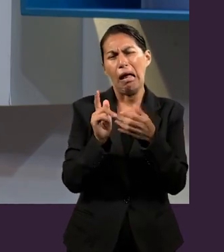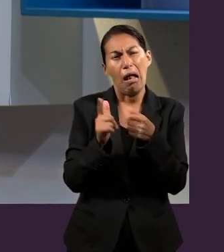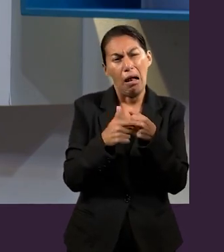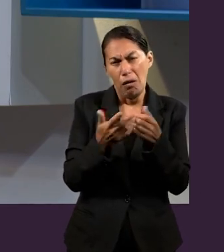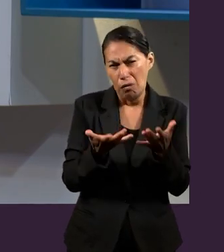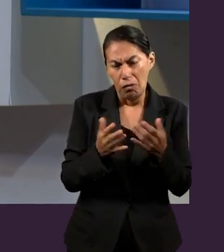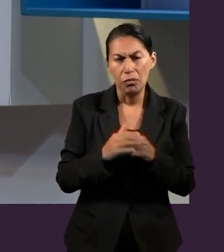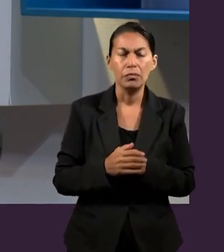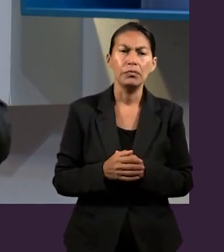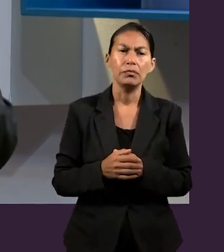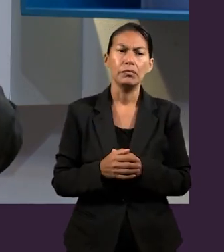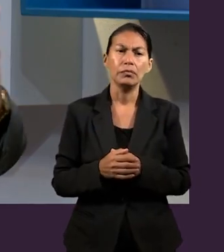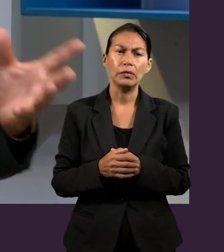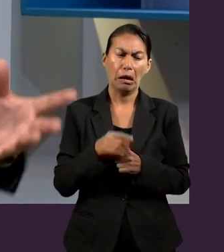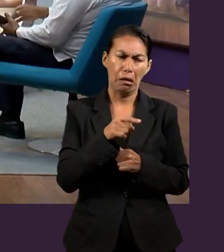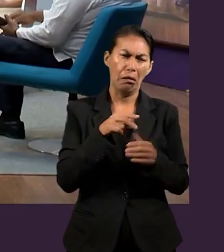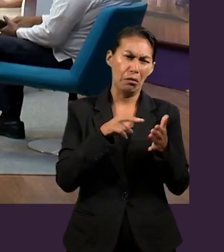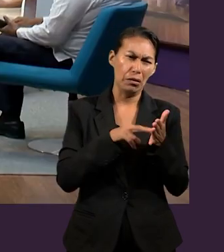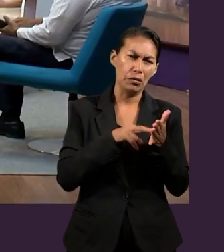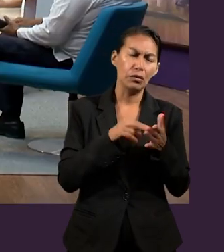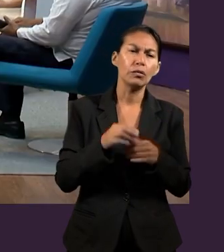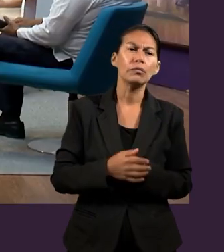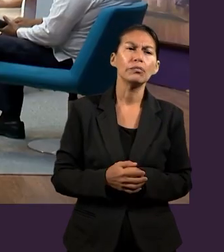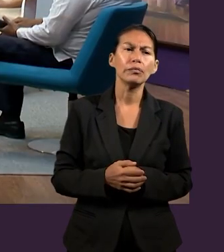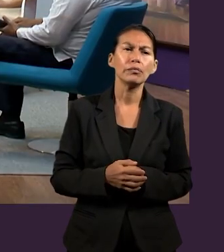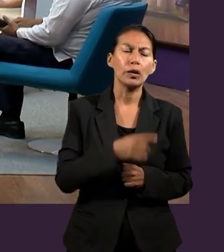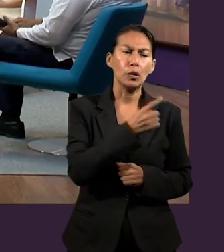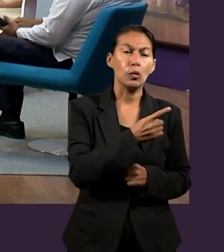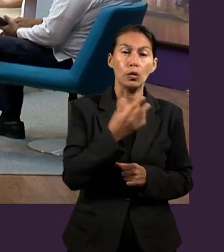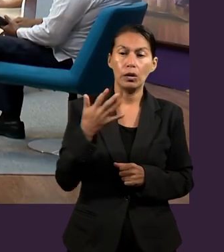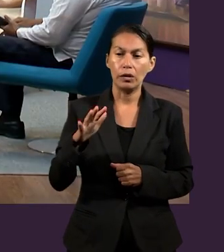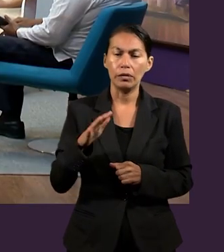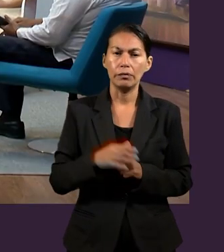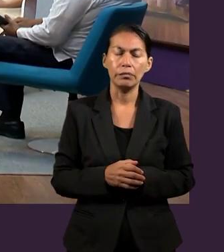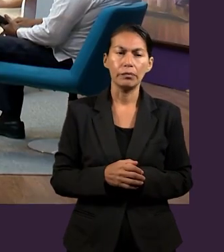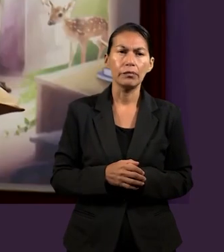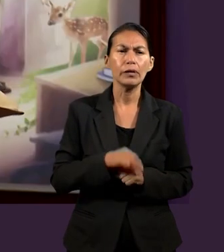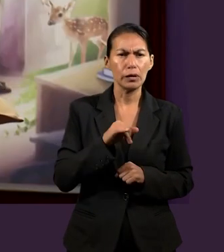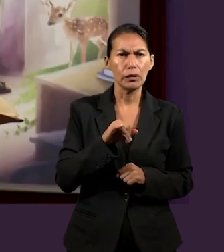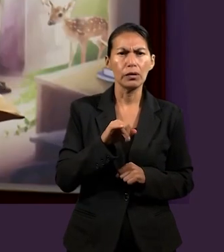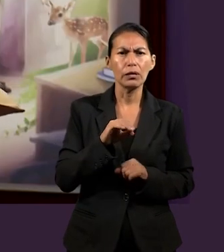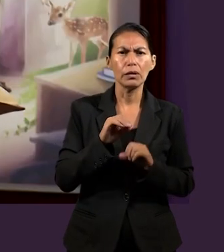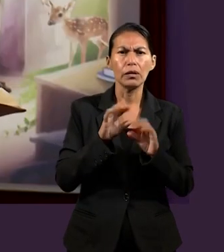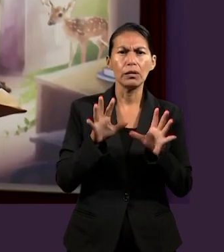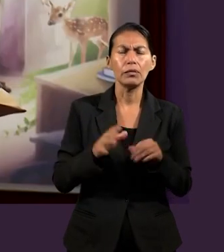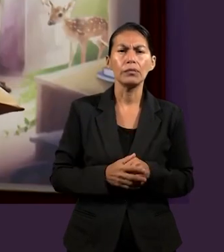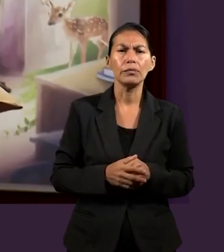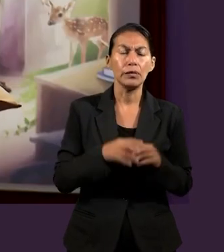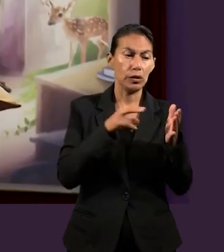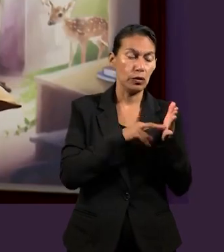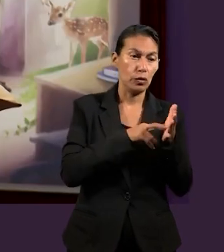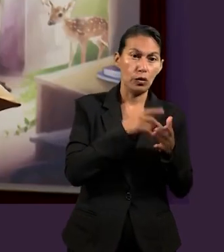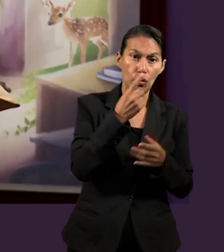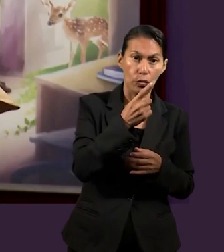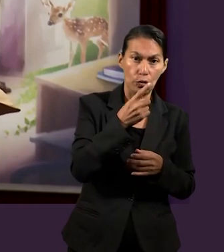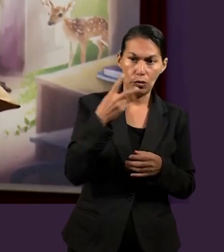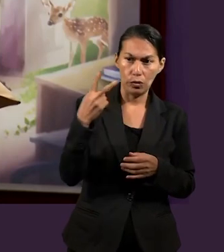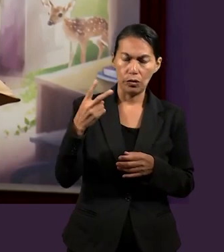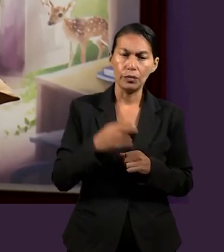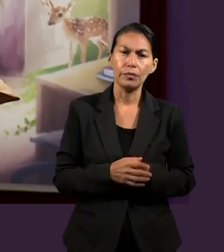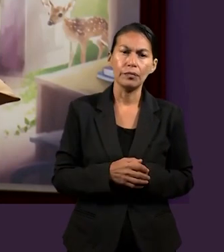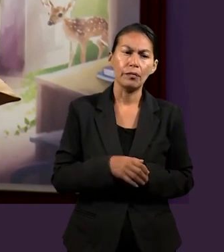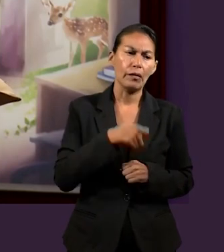des, por lo menos, algunas líneas de este bello trozo del 1 al 10? Sí, en los versículos